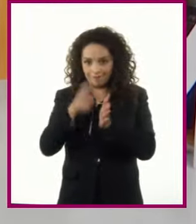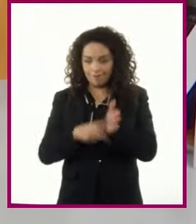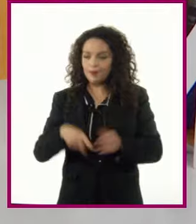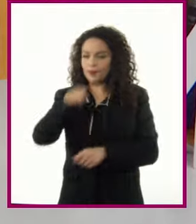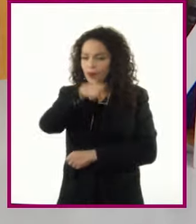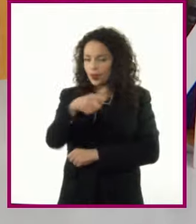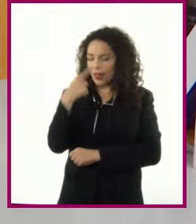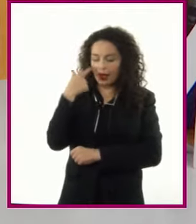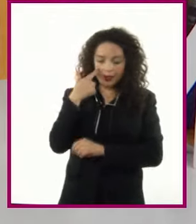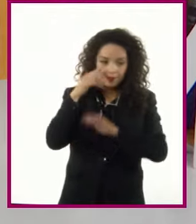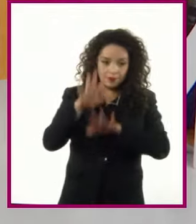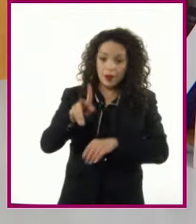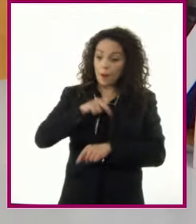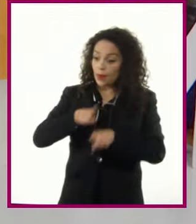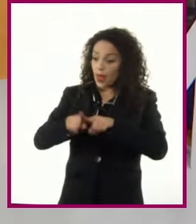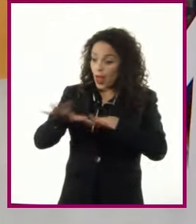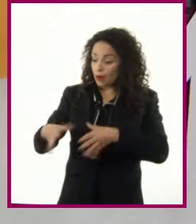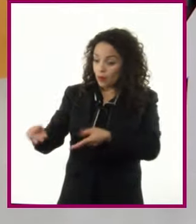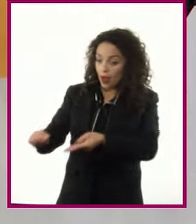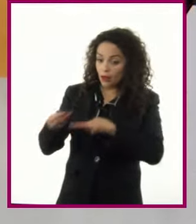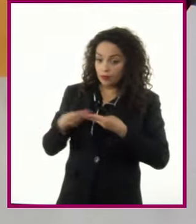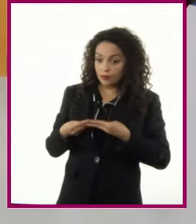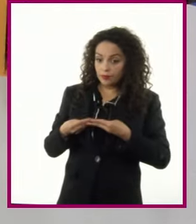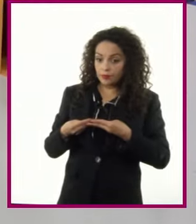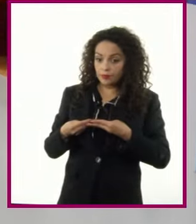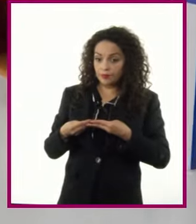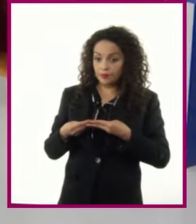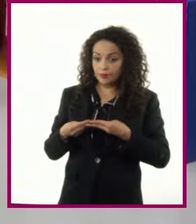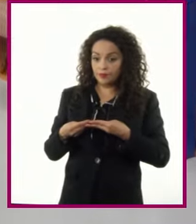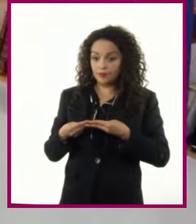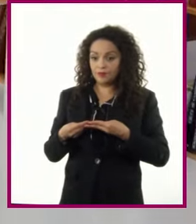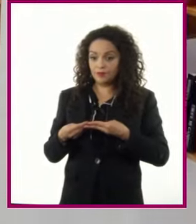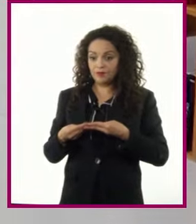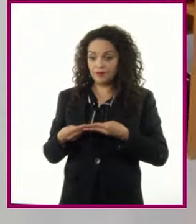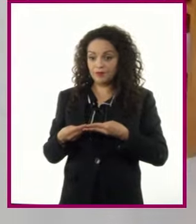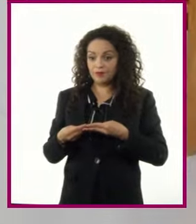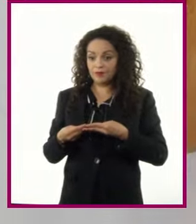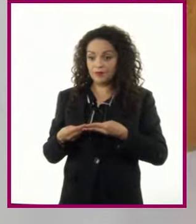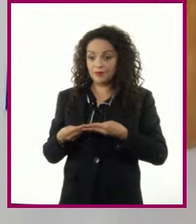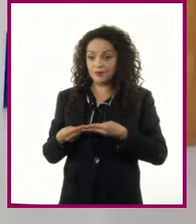por ello mi hermana me dio estos escritos Aquí están